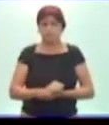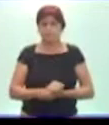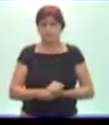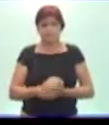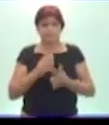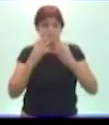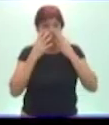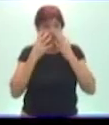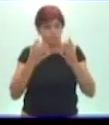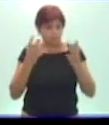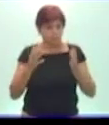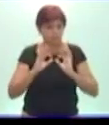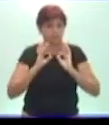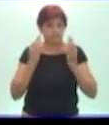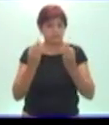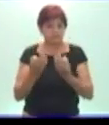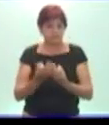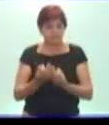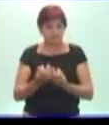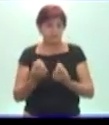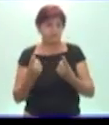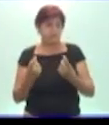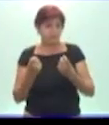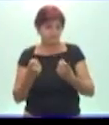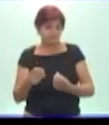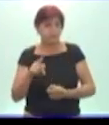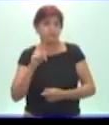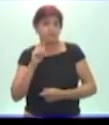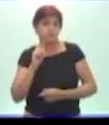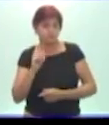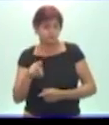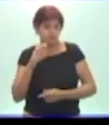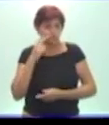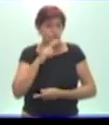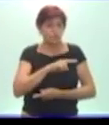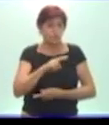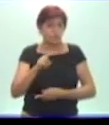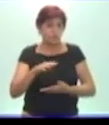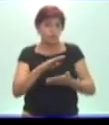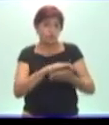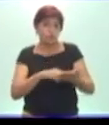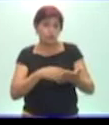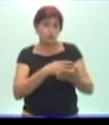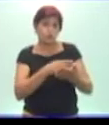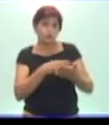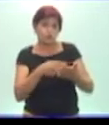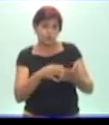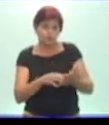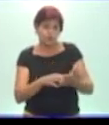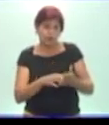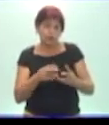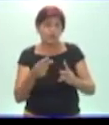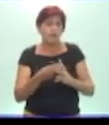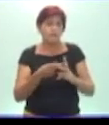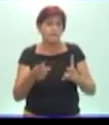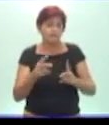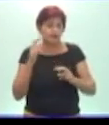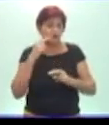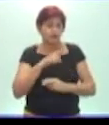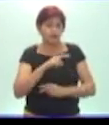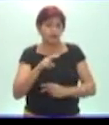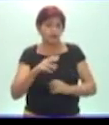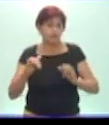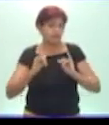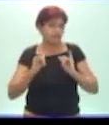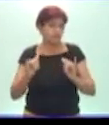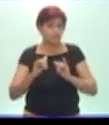Importante, familia, hace falta que ustedes también busquen un horario para buscar información sobre las